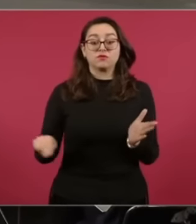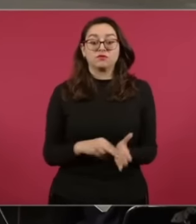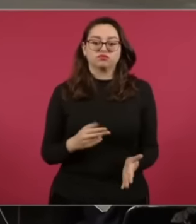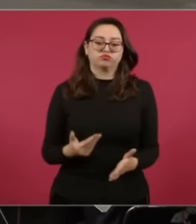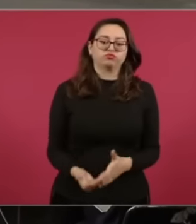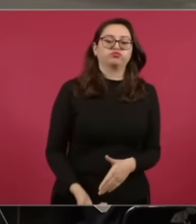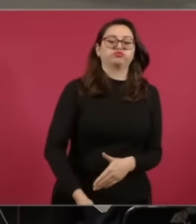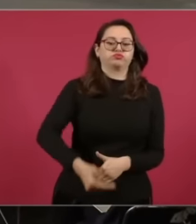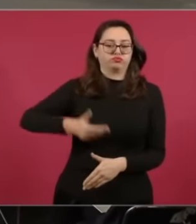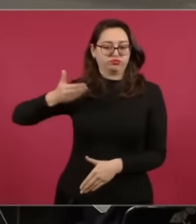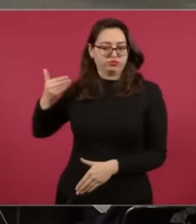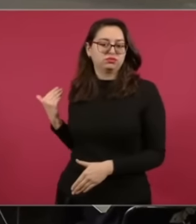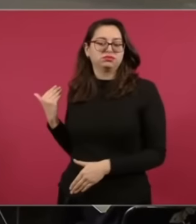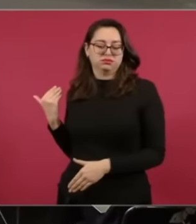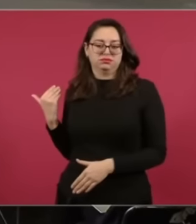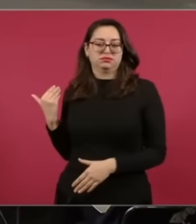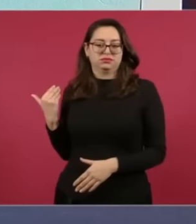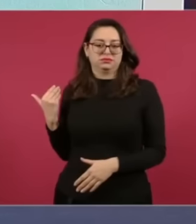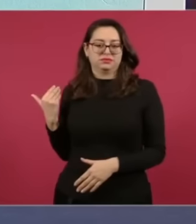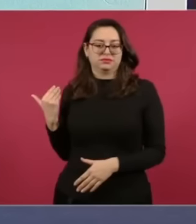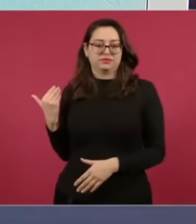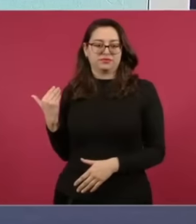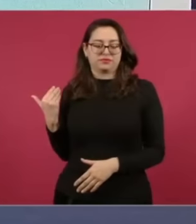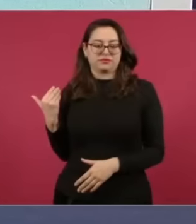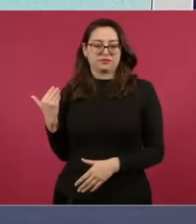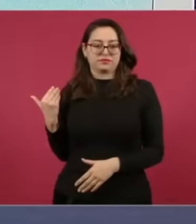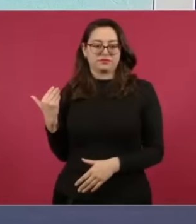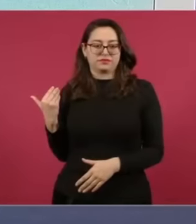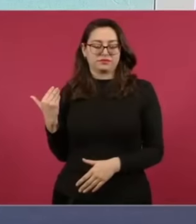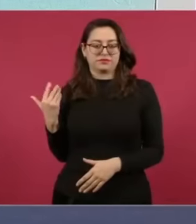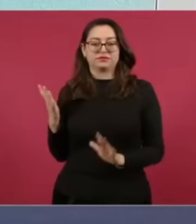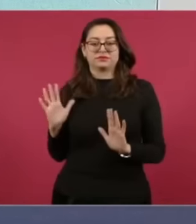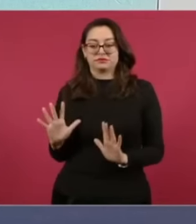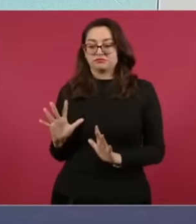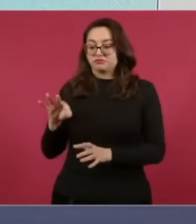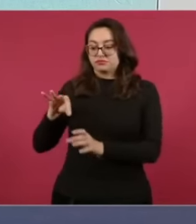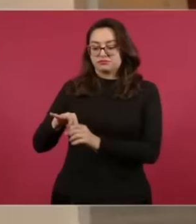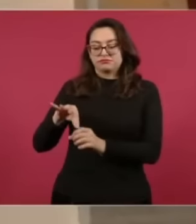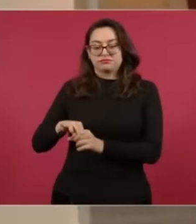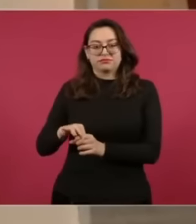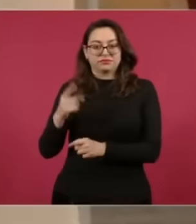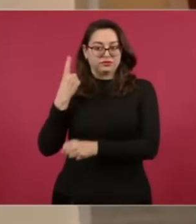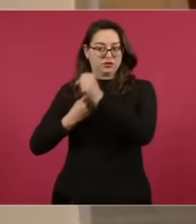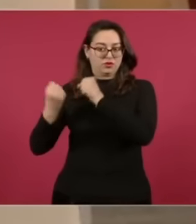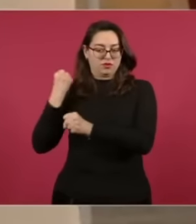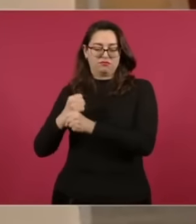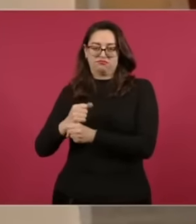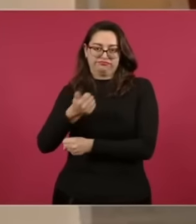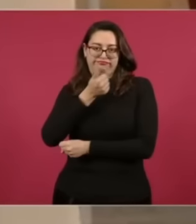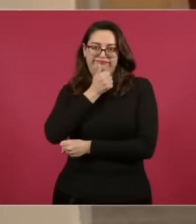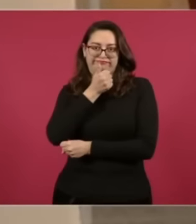De que Supuestamente Llevaran a cabo Los procesos De elección